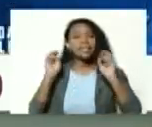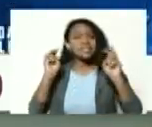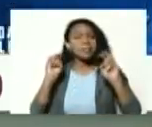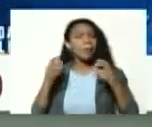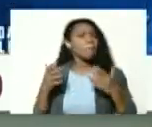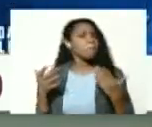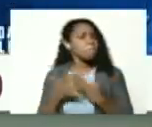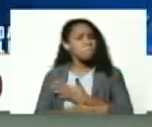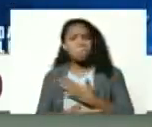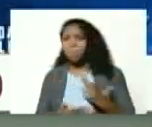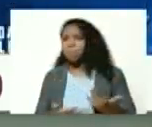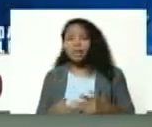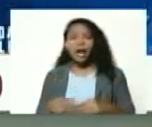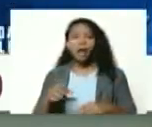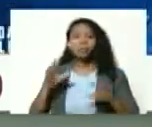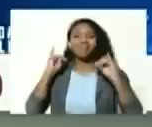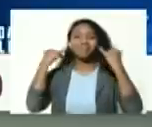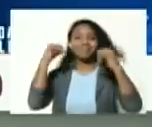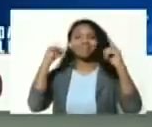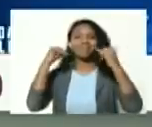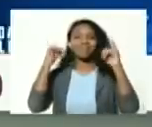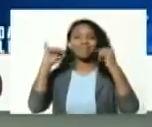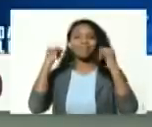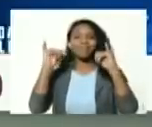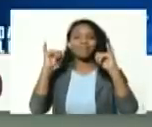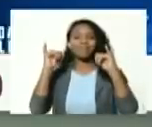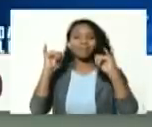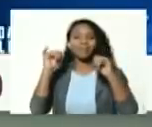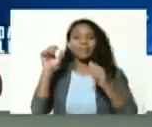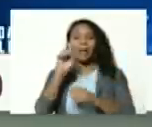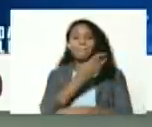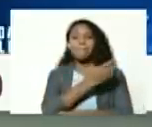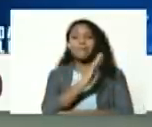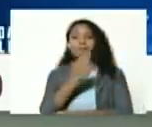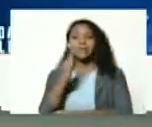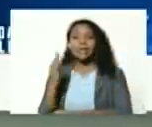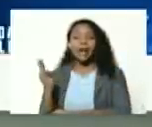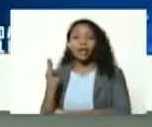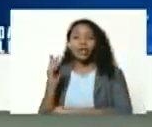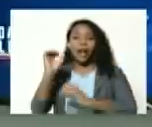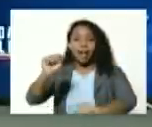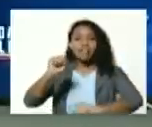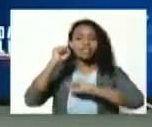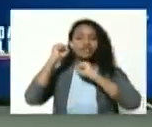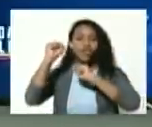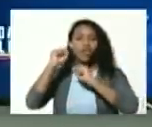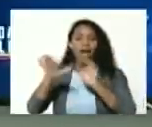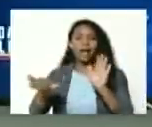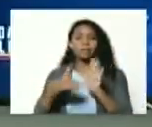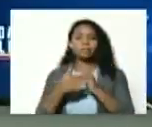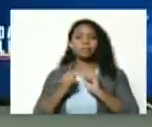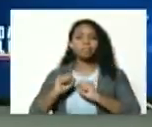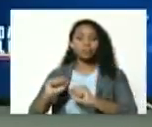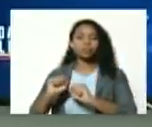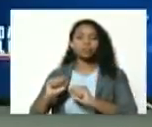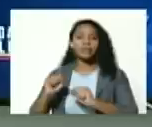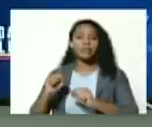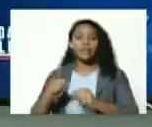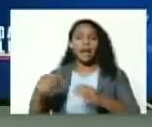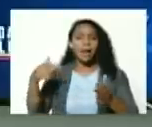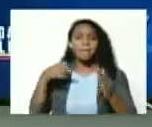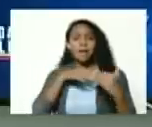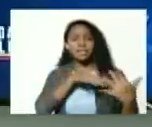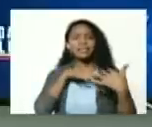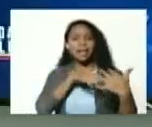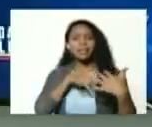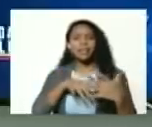de las conmemoraciones del bicentenario de la victoria antiimperialista de la batalla de Carabobo